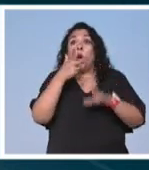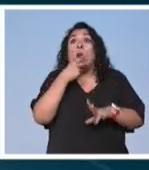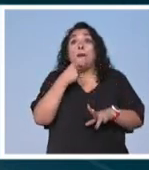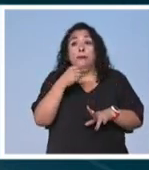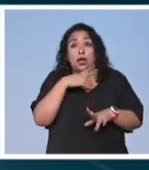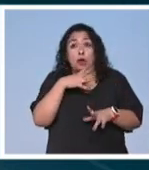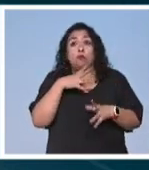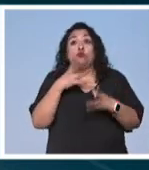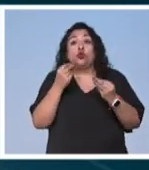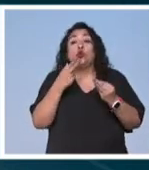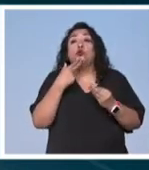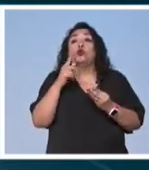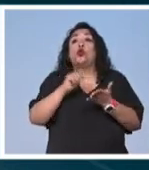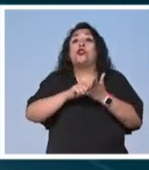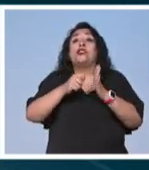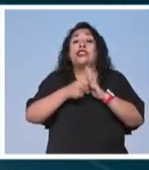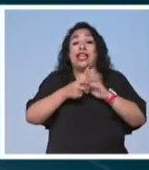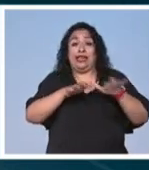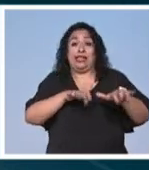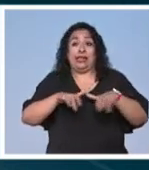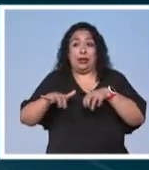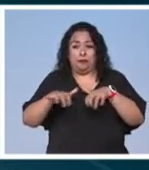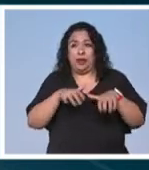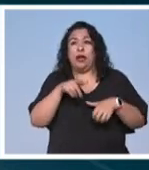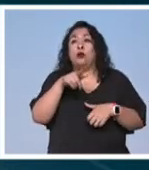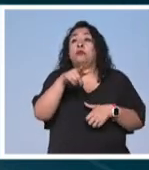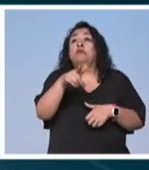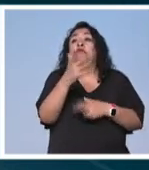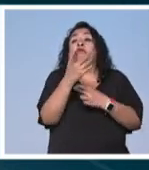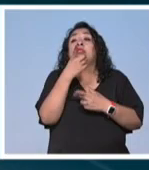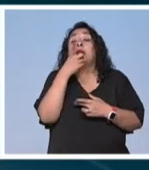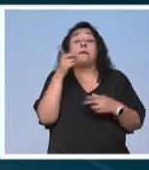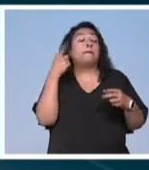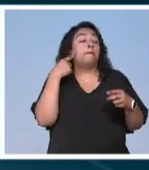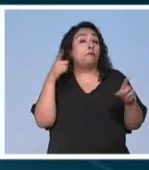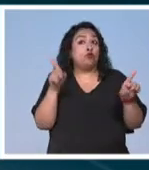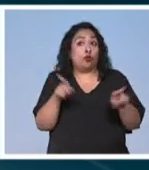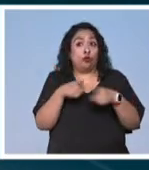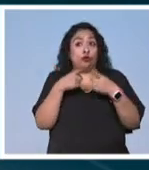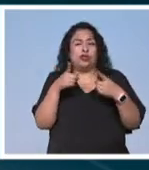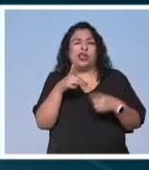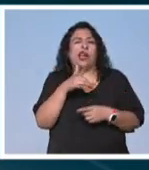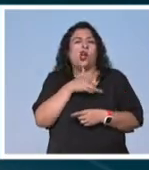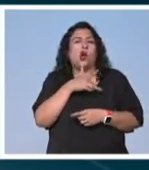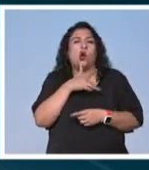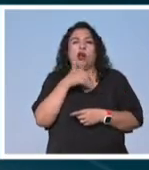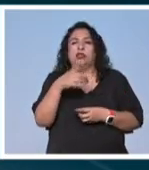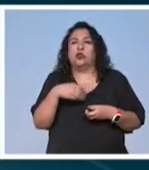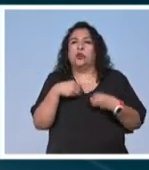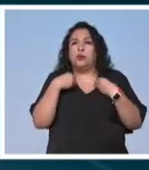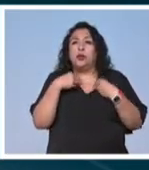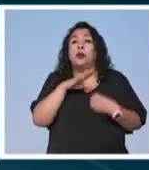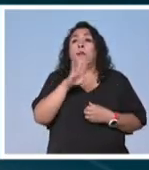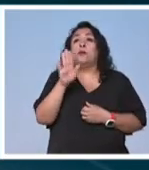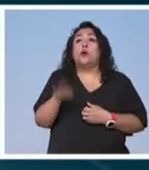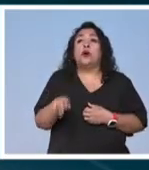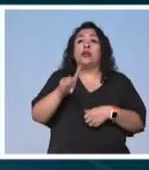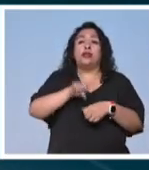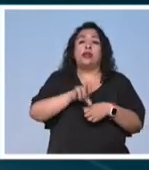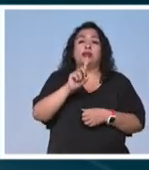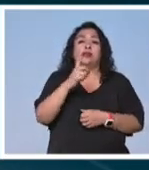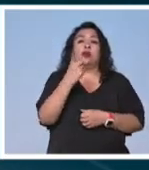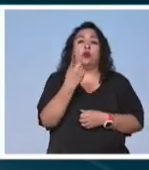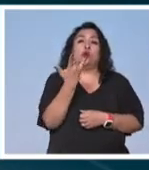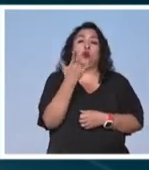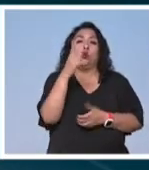que desarrolló mucho la técnica de este instrumento él aseguraba que la música en el corazón de la vida falleció el 31